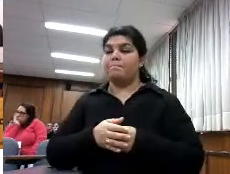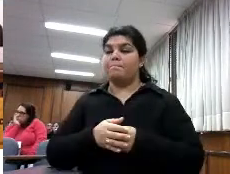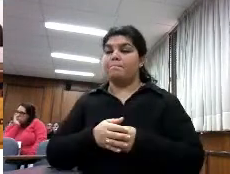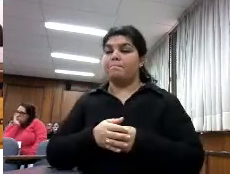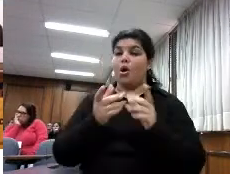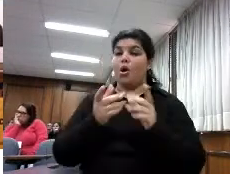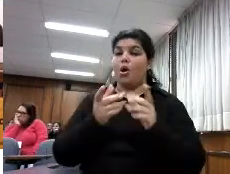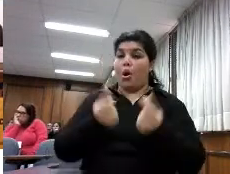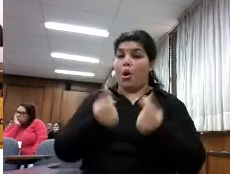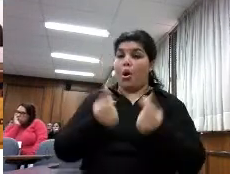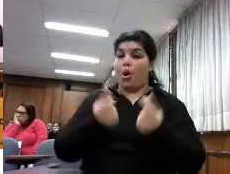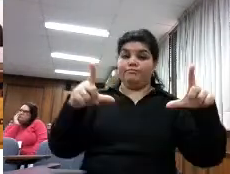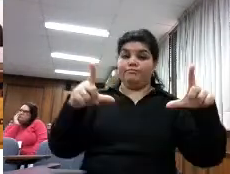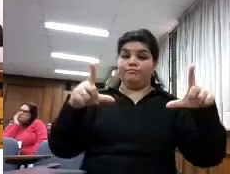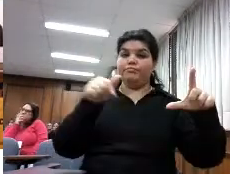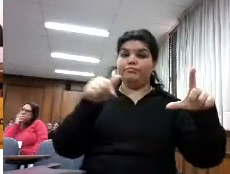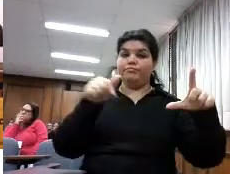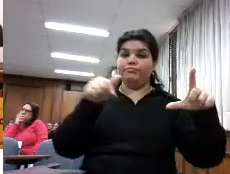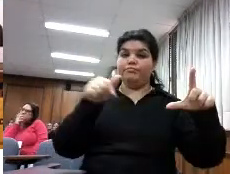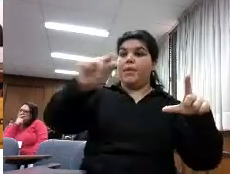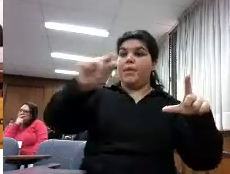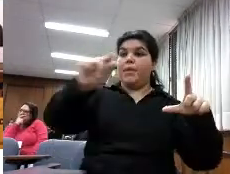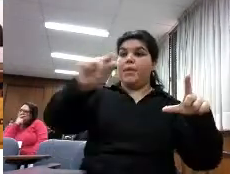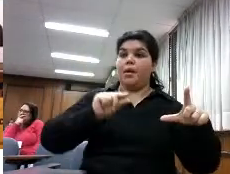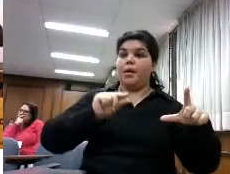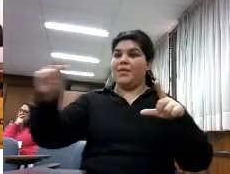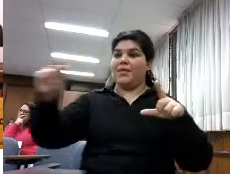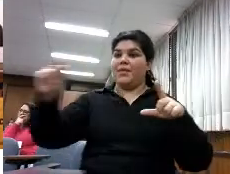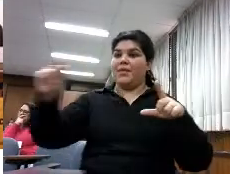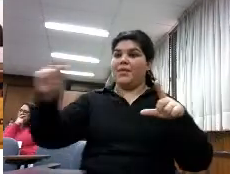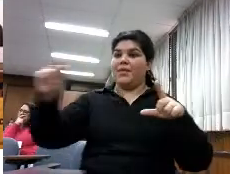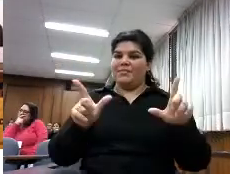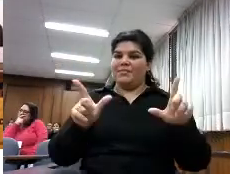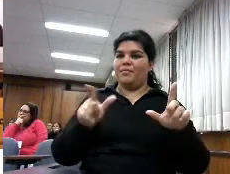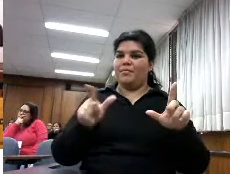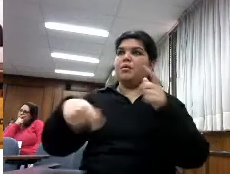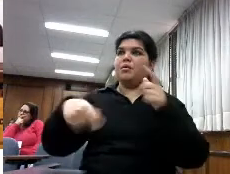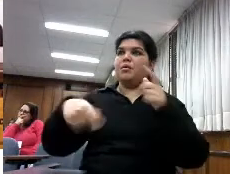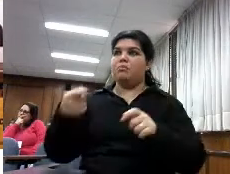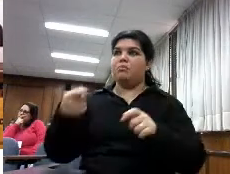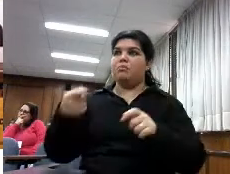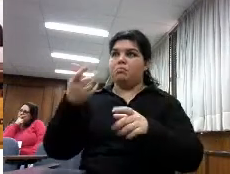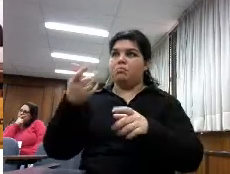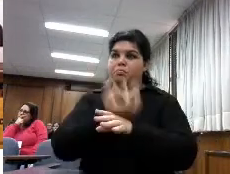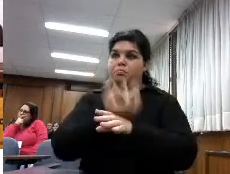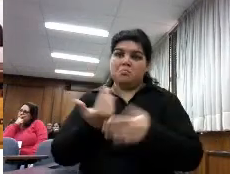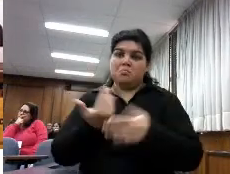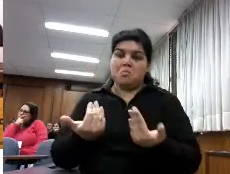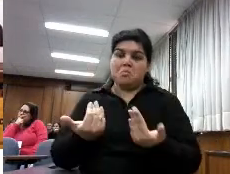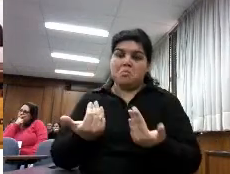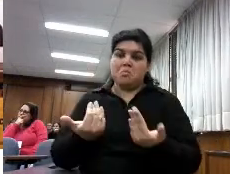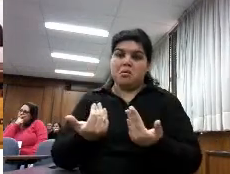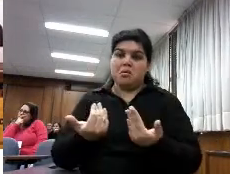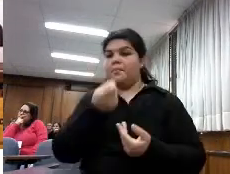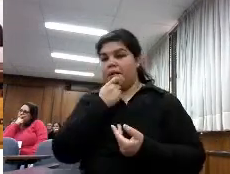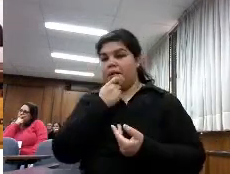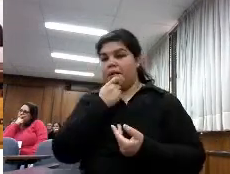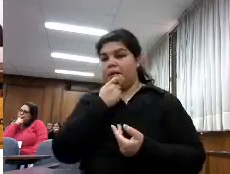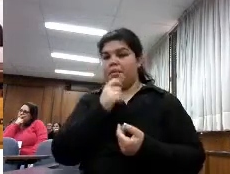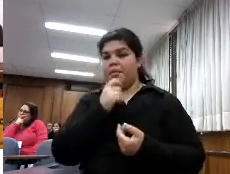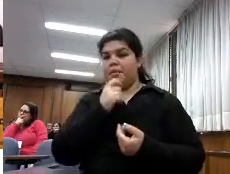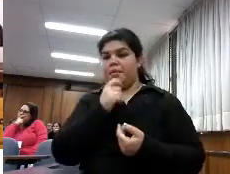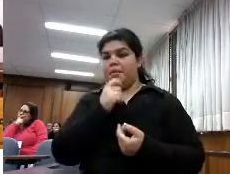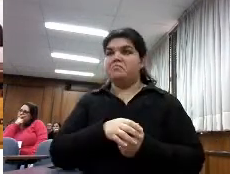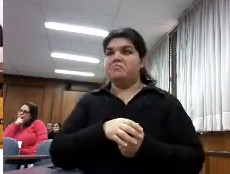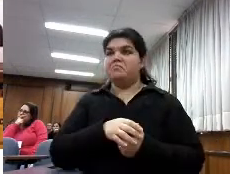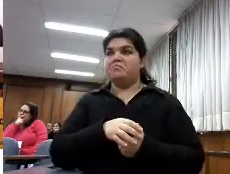dispositivo y se cogían contenidos que fueran legales y se cargaban tú podrías tener un e-reader